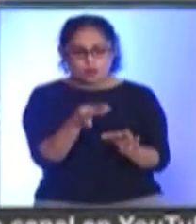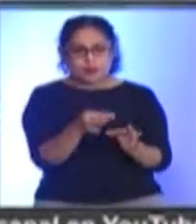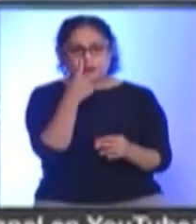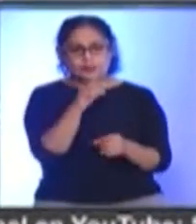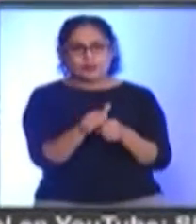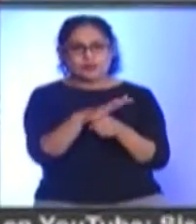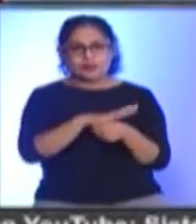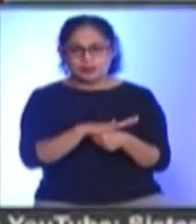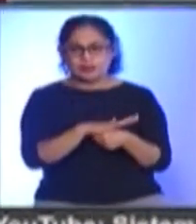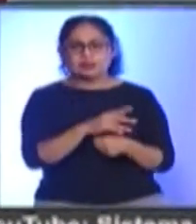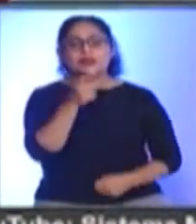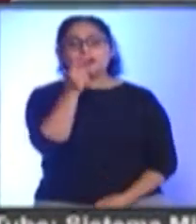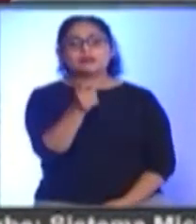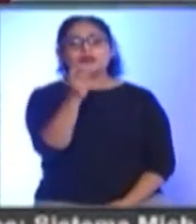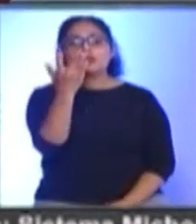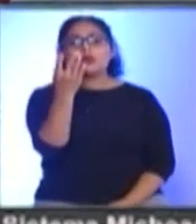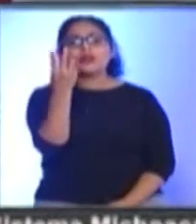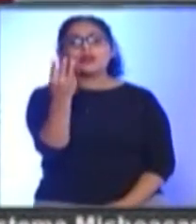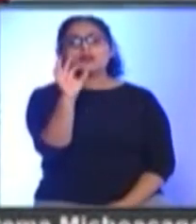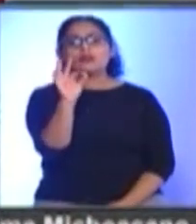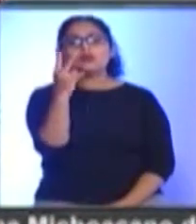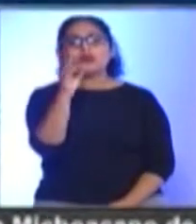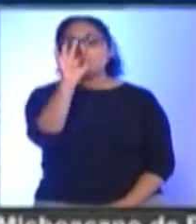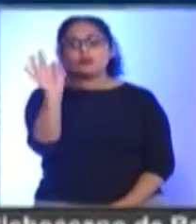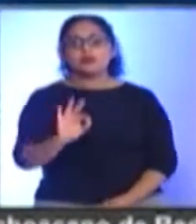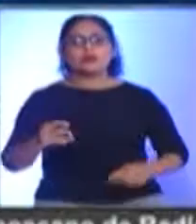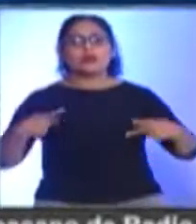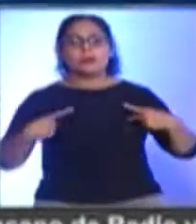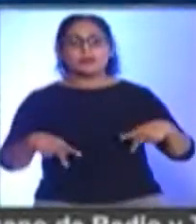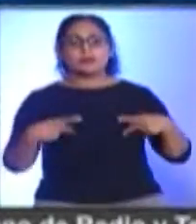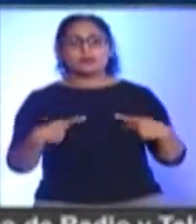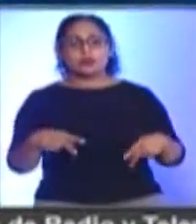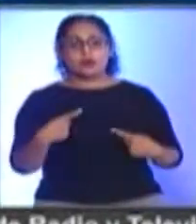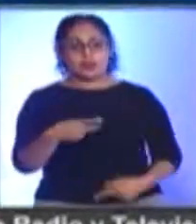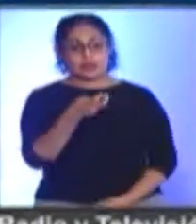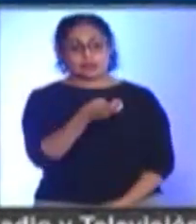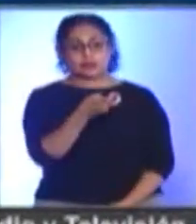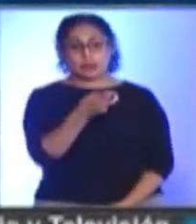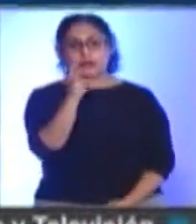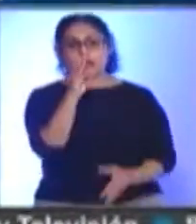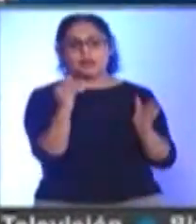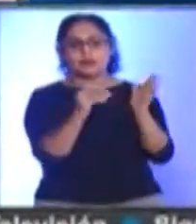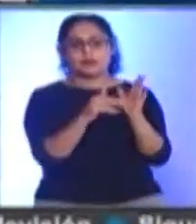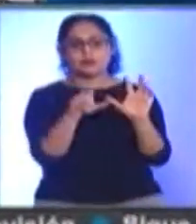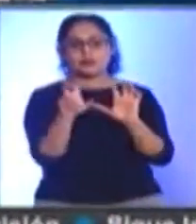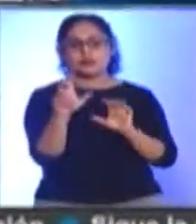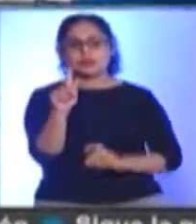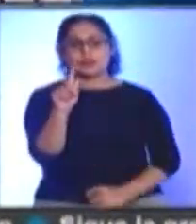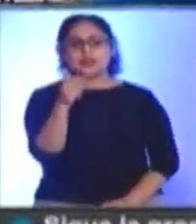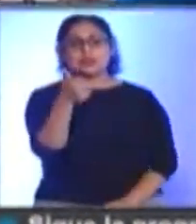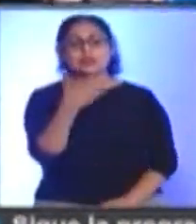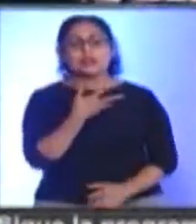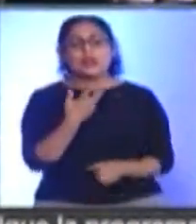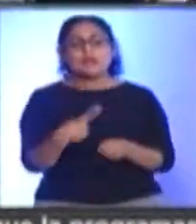-19 Es decir el cincuenta y tres punto dos por ciento De la población De estos tres mil ochocientos setenta y seis Han dado positivo a